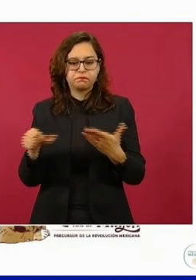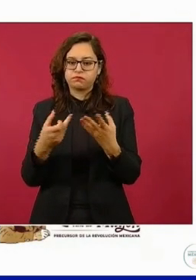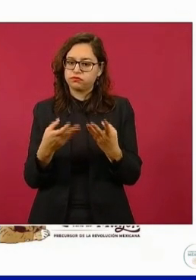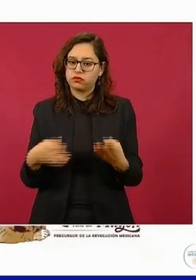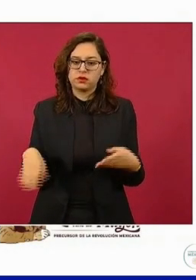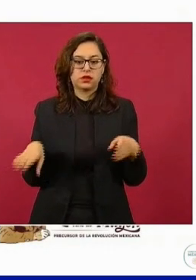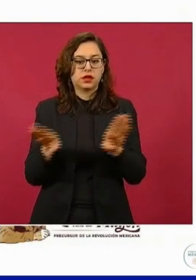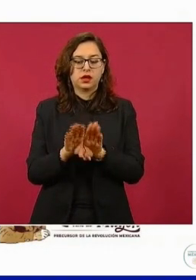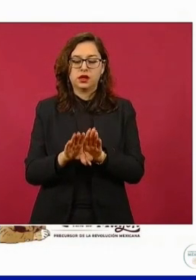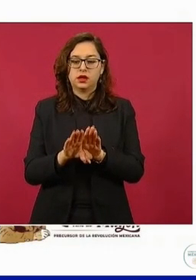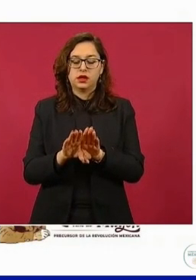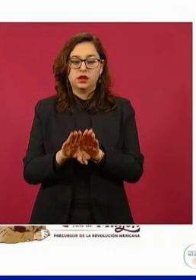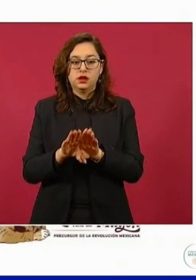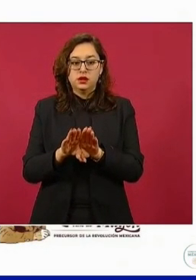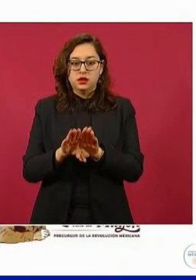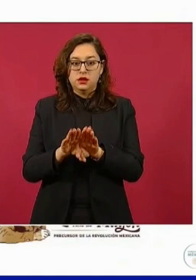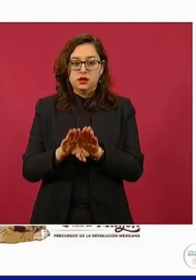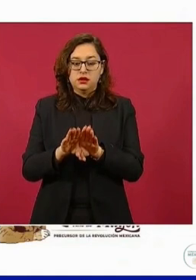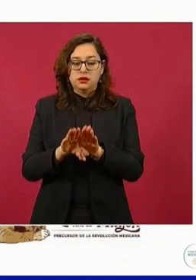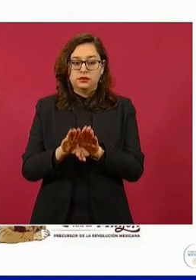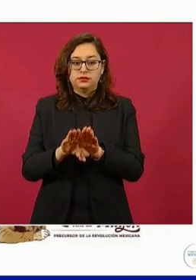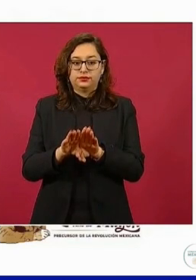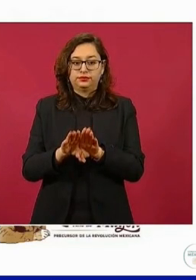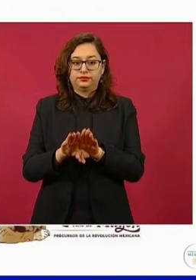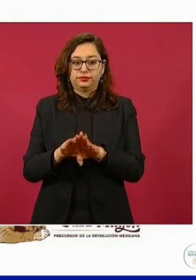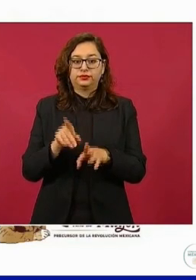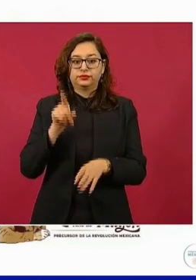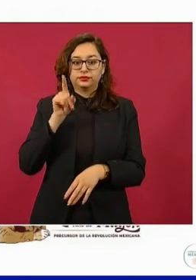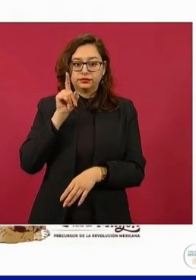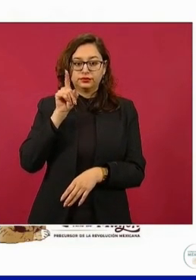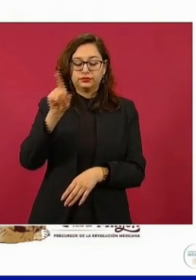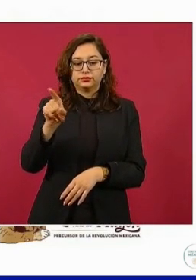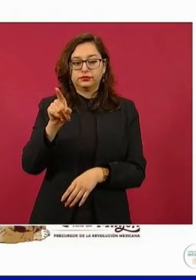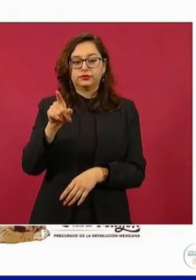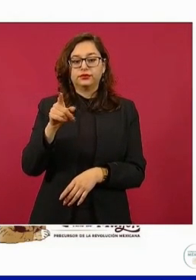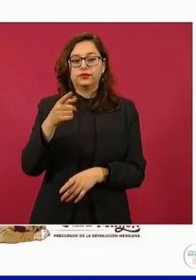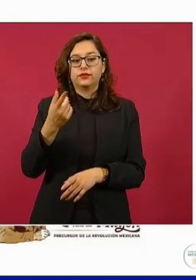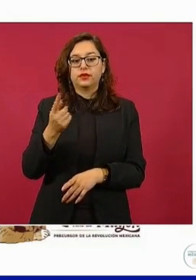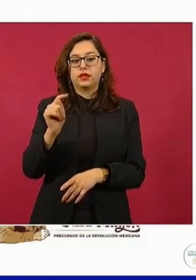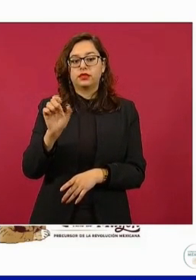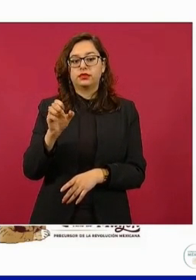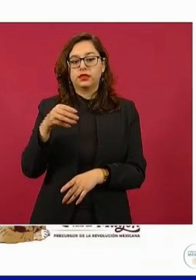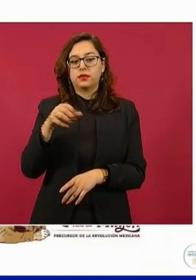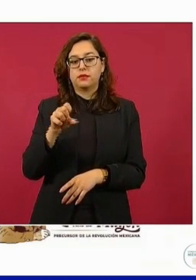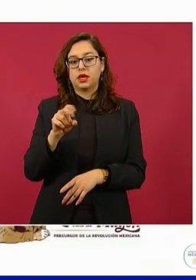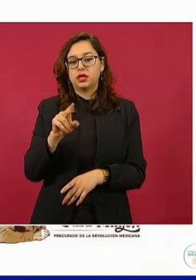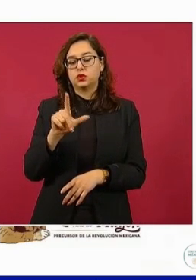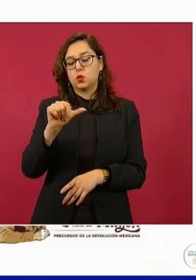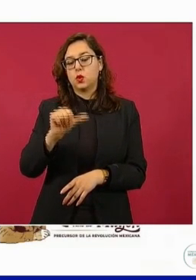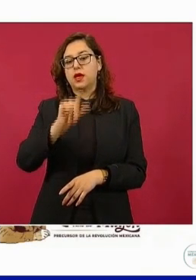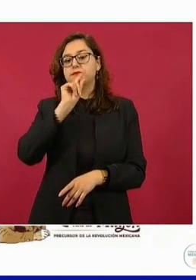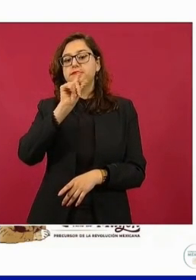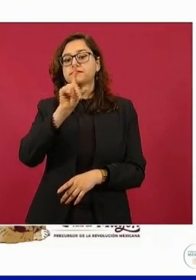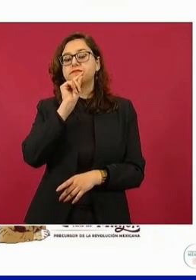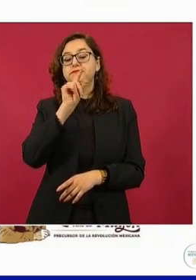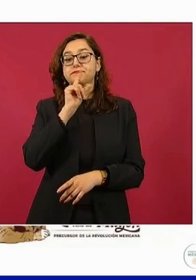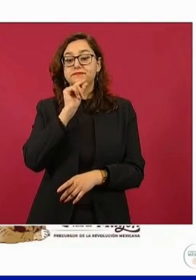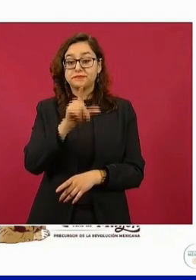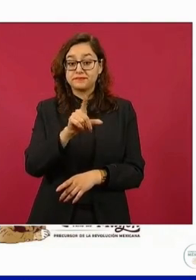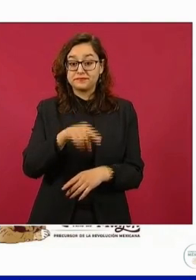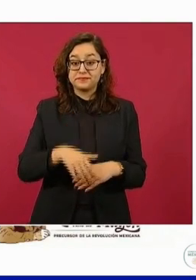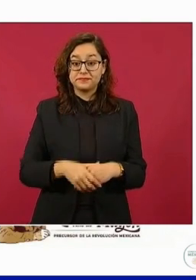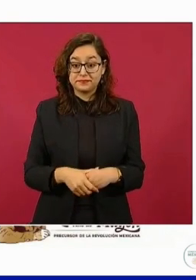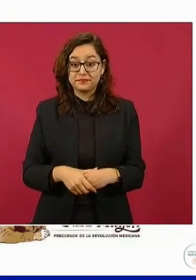esta en Temazula, de Gordiano, Jalisco y aquí sí